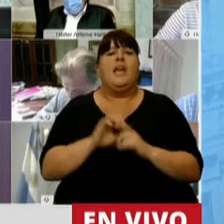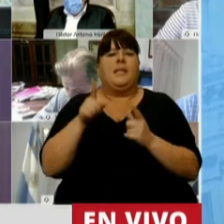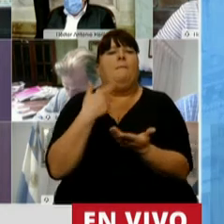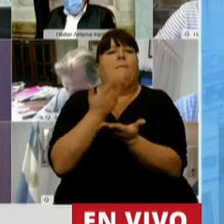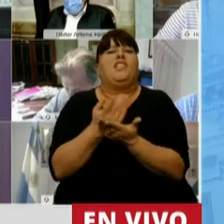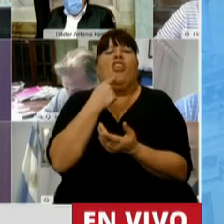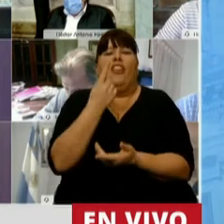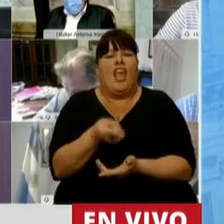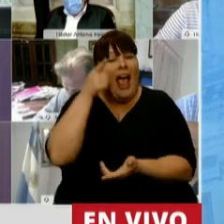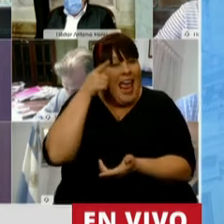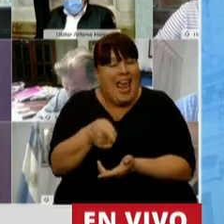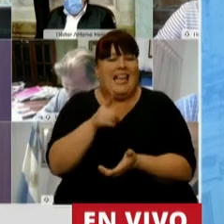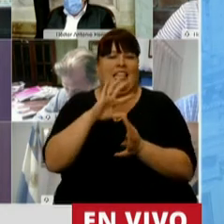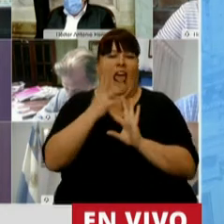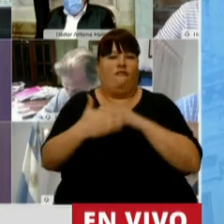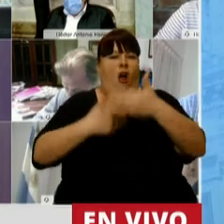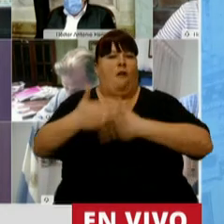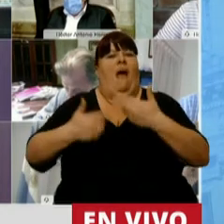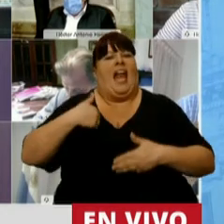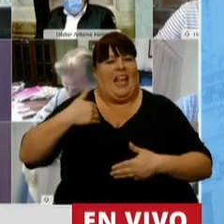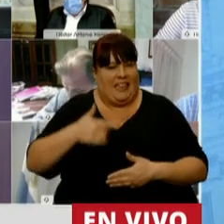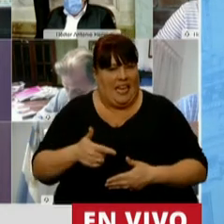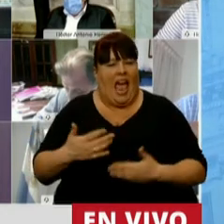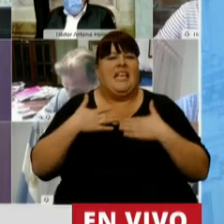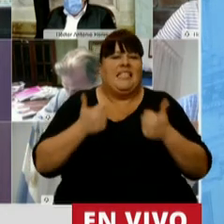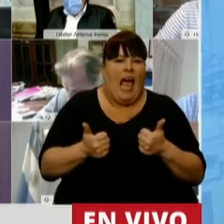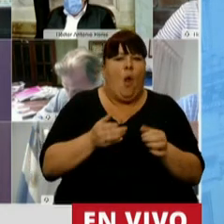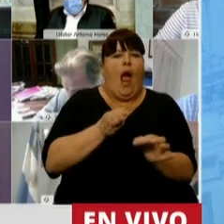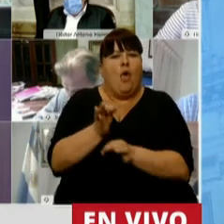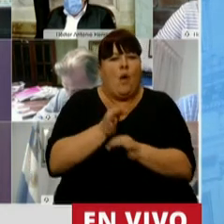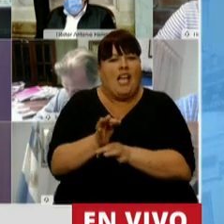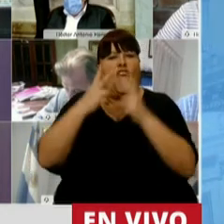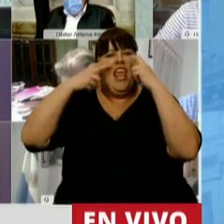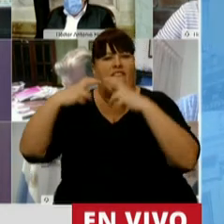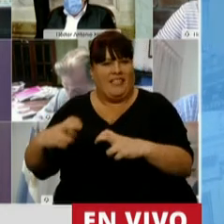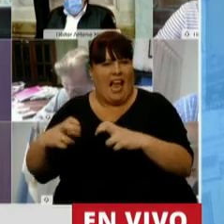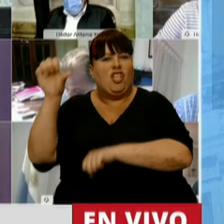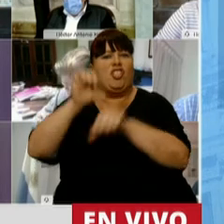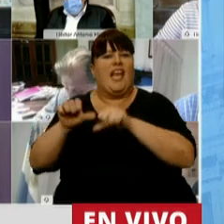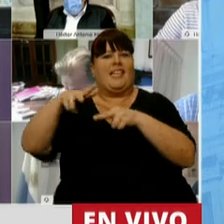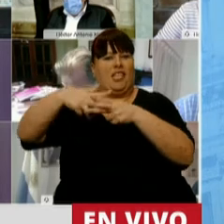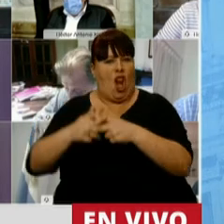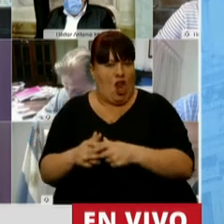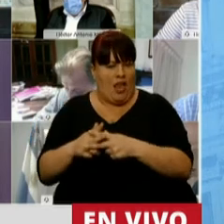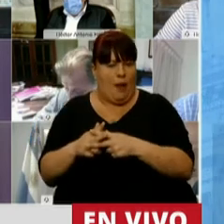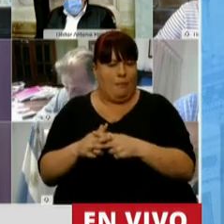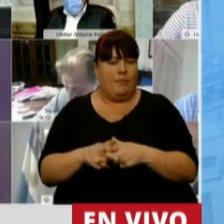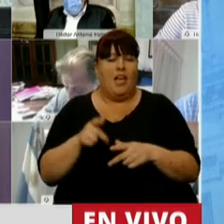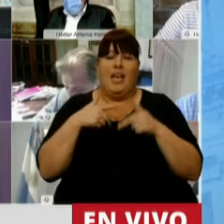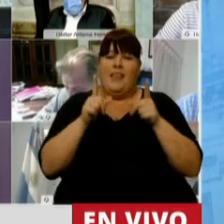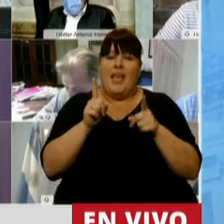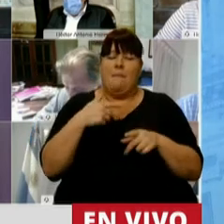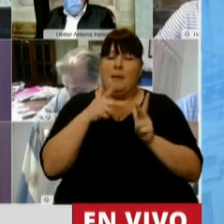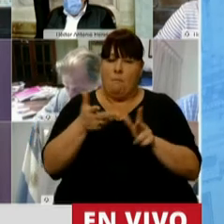presentó diciendo que ese es el rumbo de la Argentina, salud, educación e investigación en ciencia y tecnología. Como